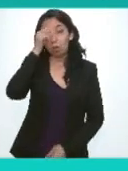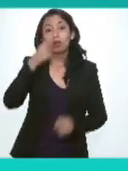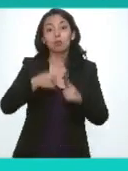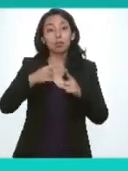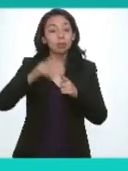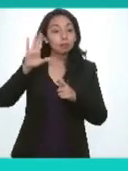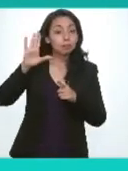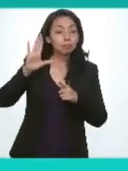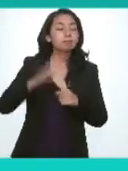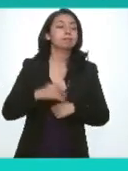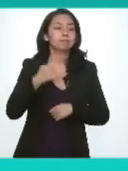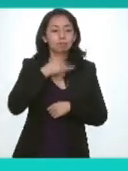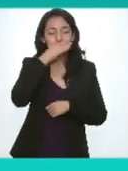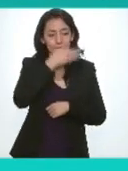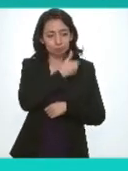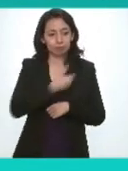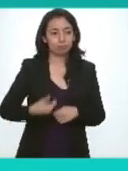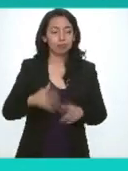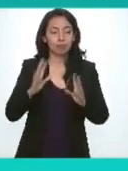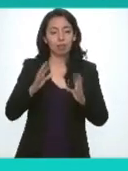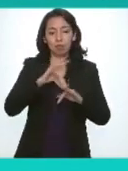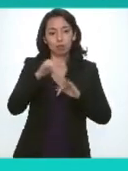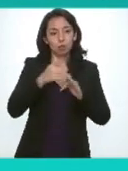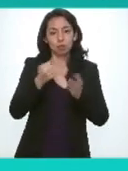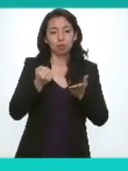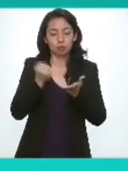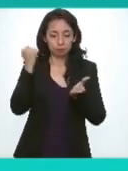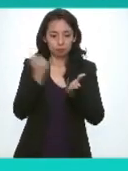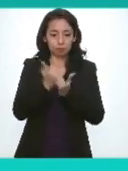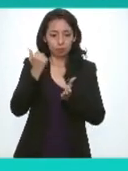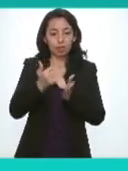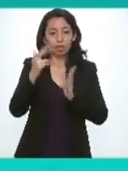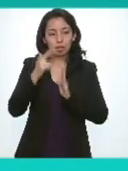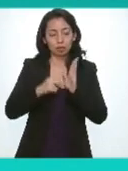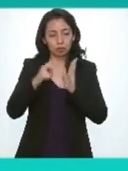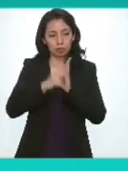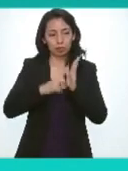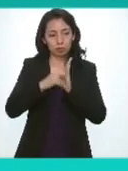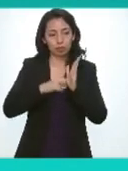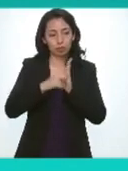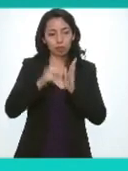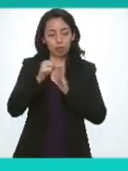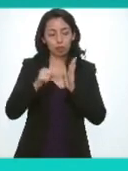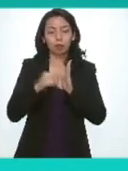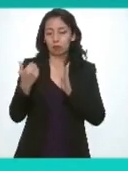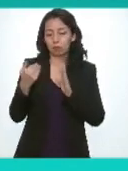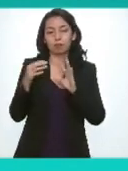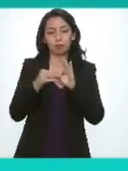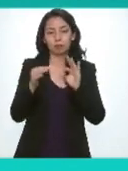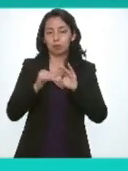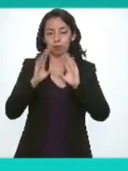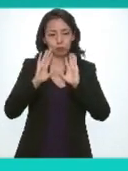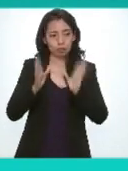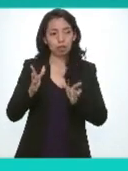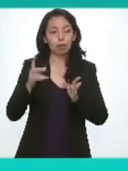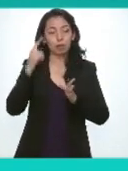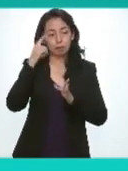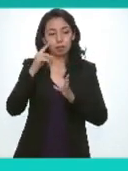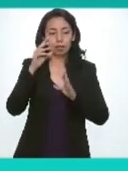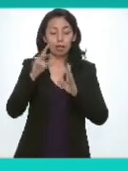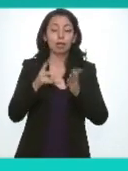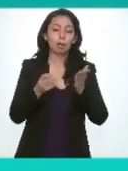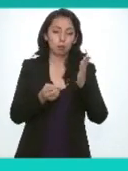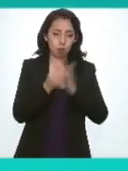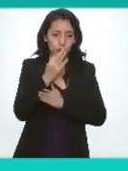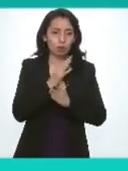en ese sentido la informa presenta que se aprueba por unanimidad la reforma a los artículos anteriormente mencionados para la creación